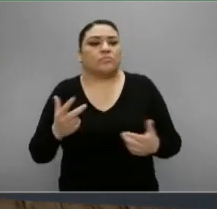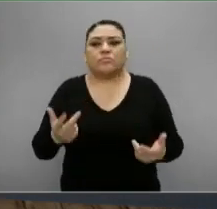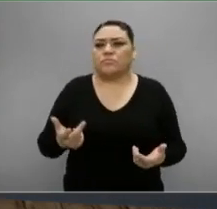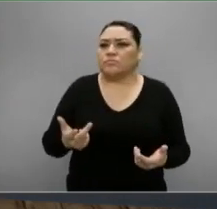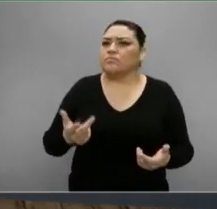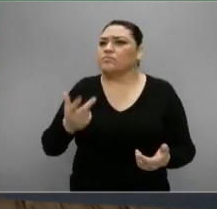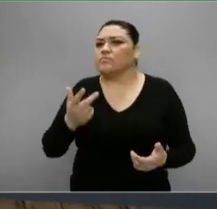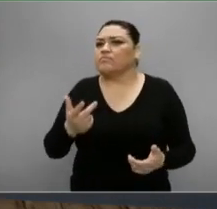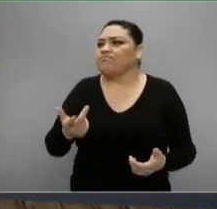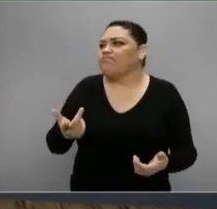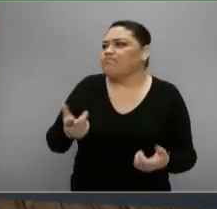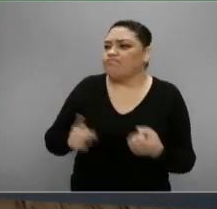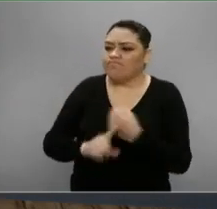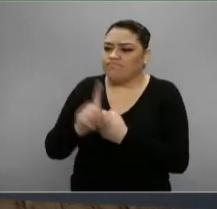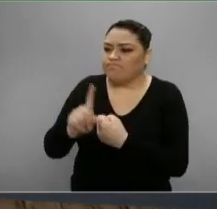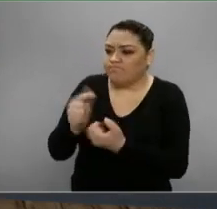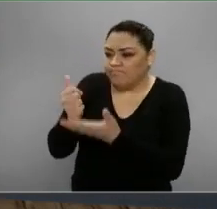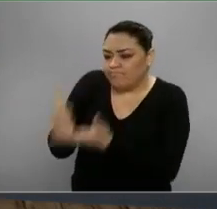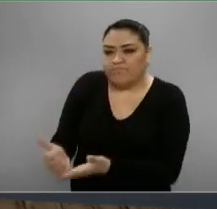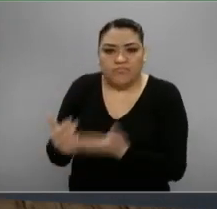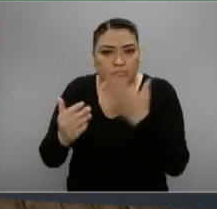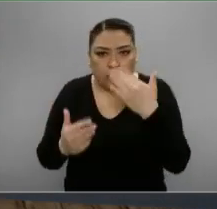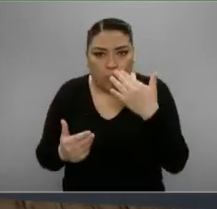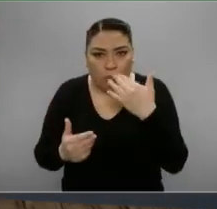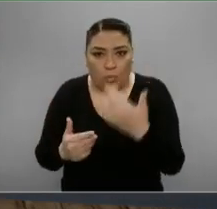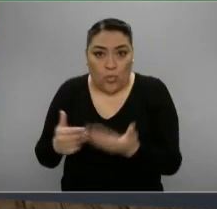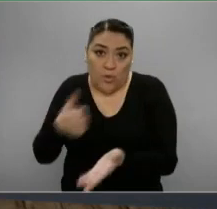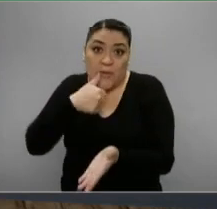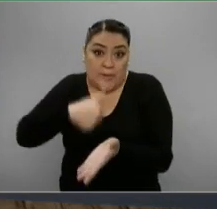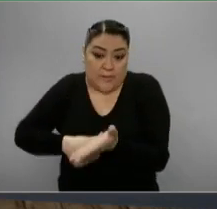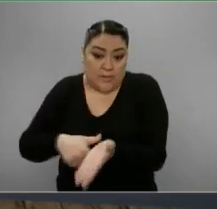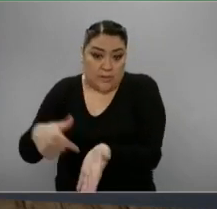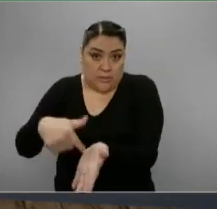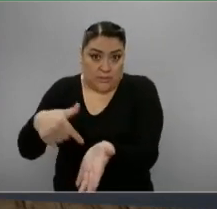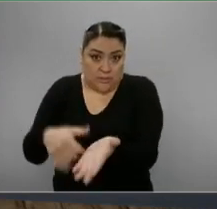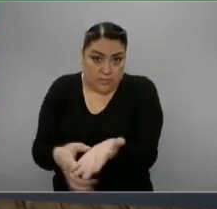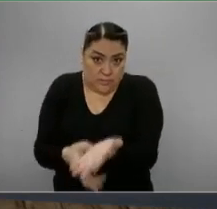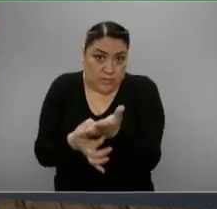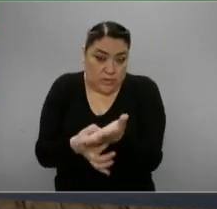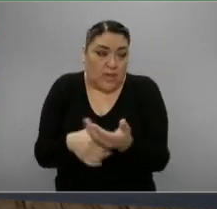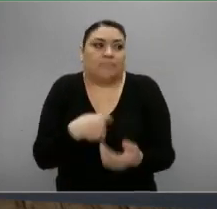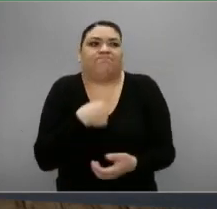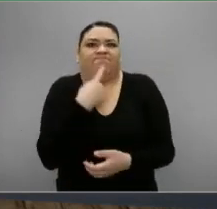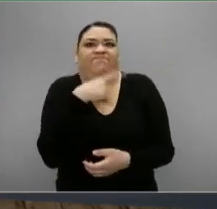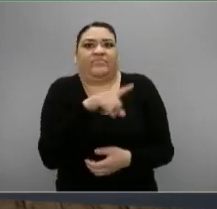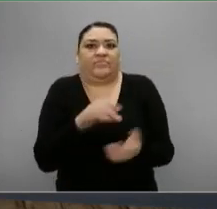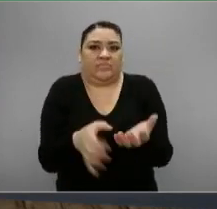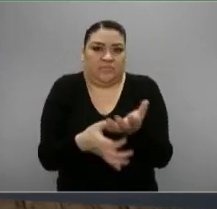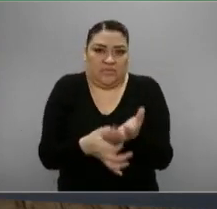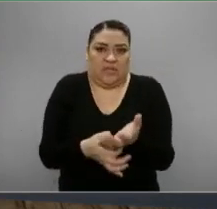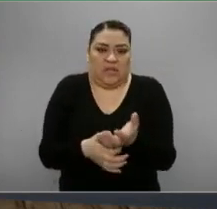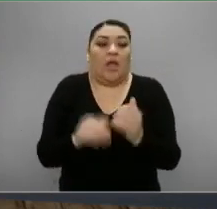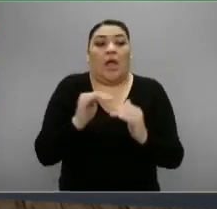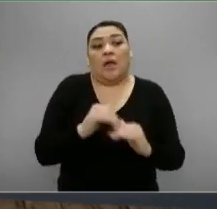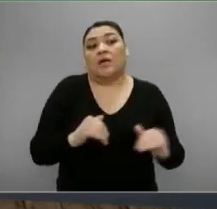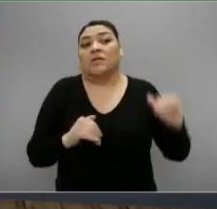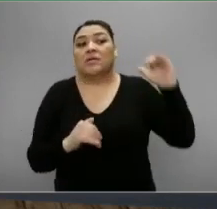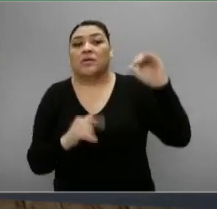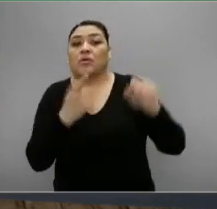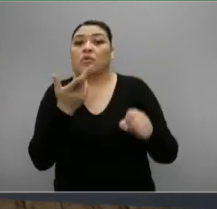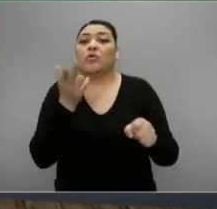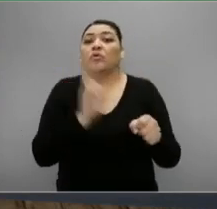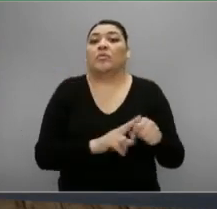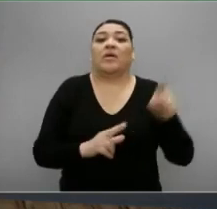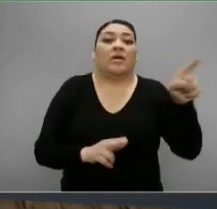no les resuelven esos problemas según esta denuncia y los superiores en el hospital